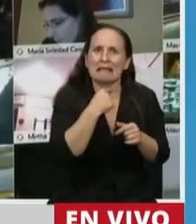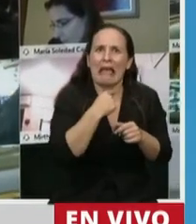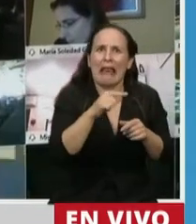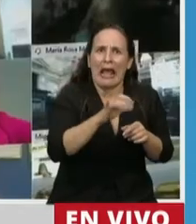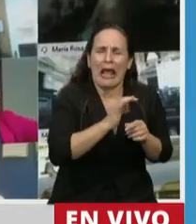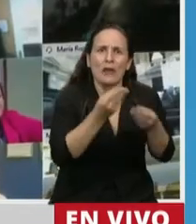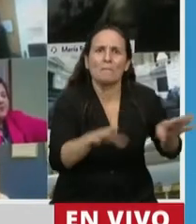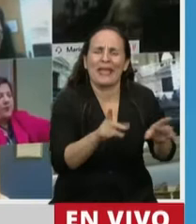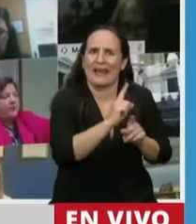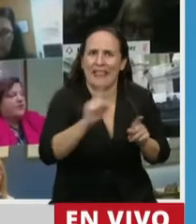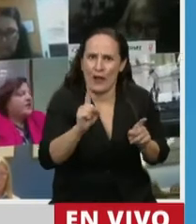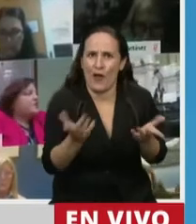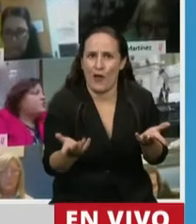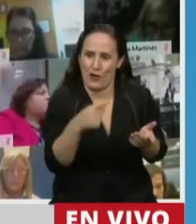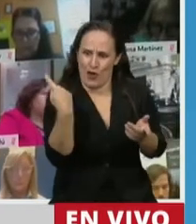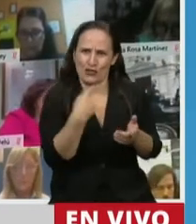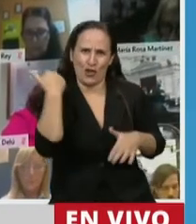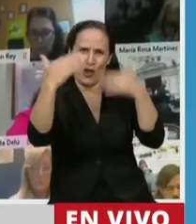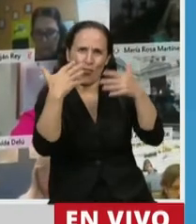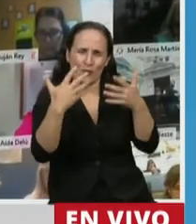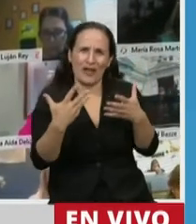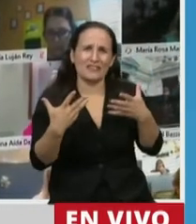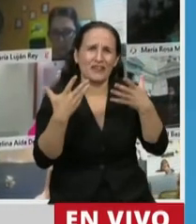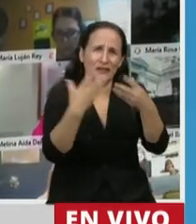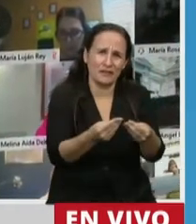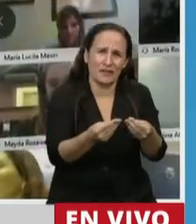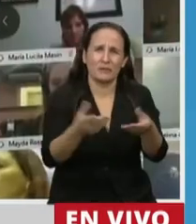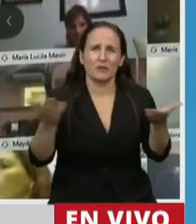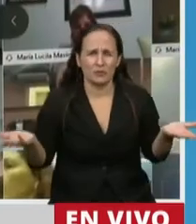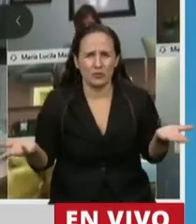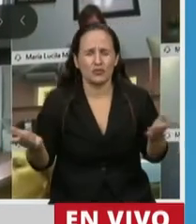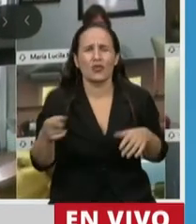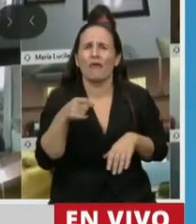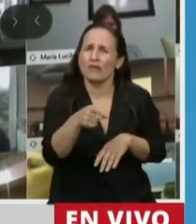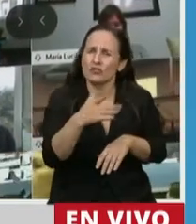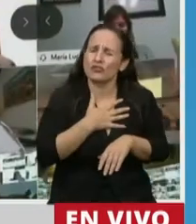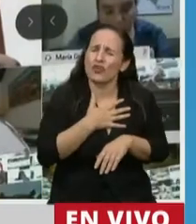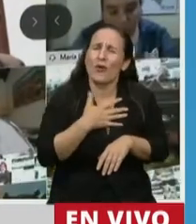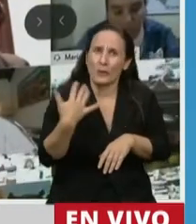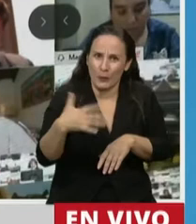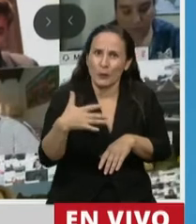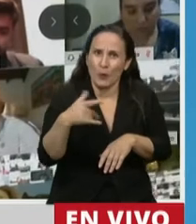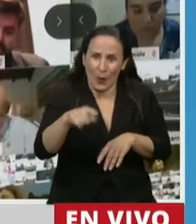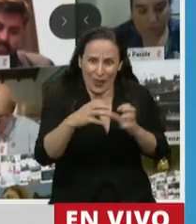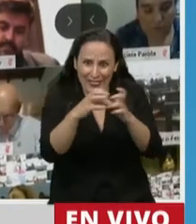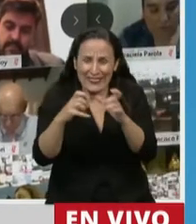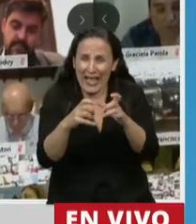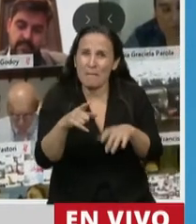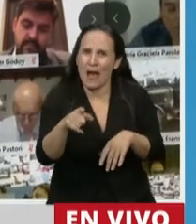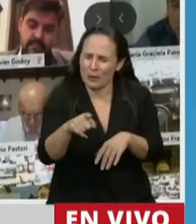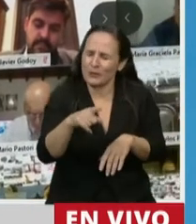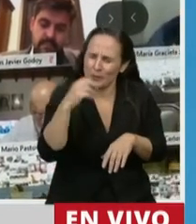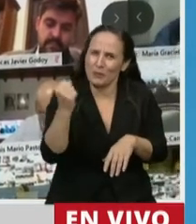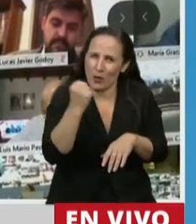todos los adultos estamos intentando acompañarlos en esto. Valoro muchísimo que estemos dando esta discusión. Estoy de